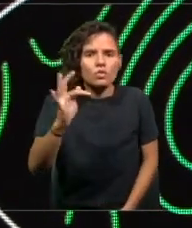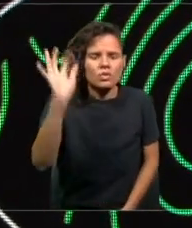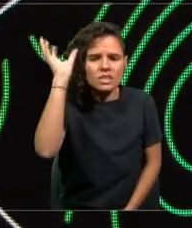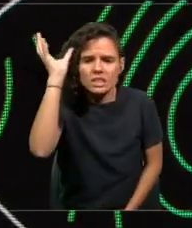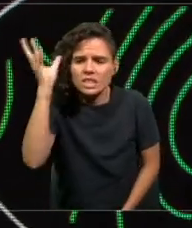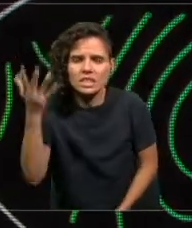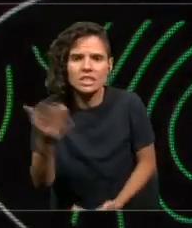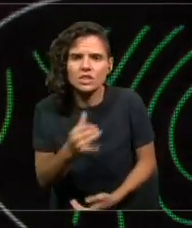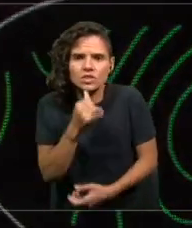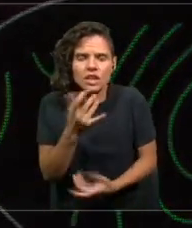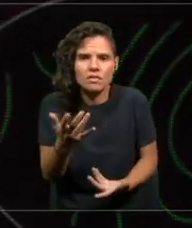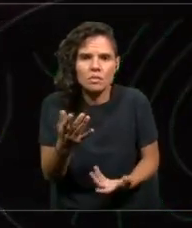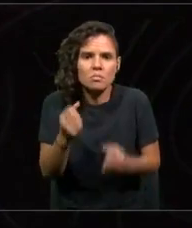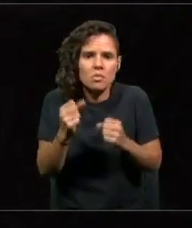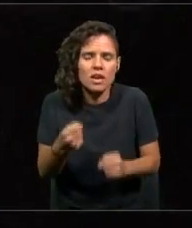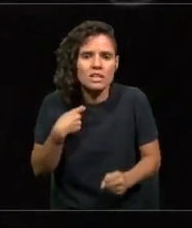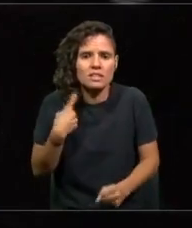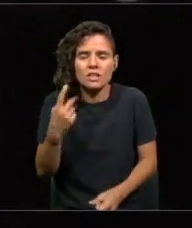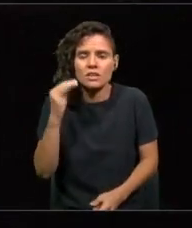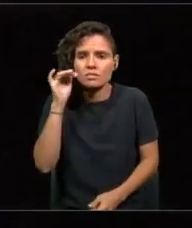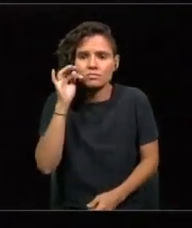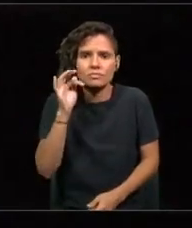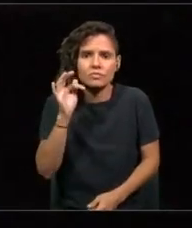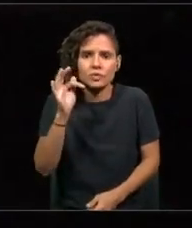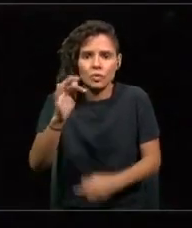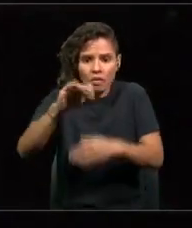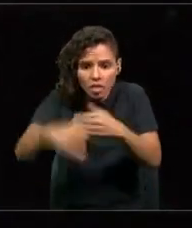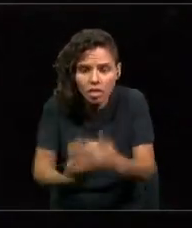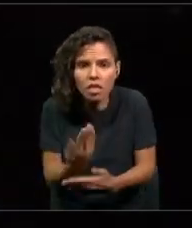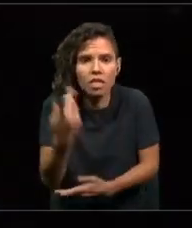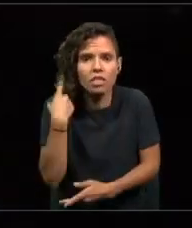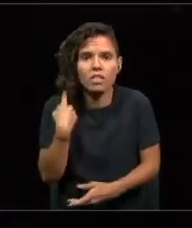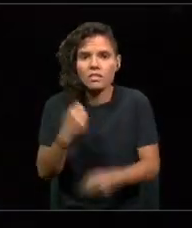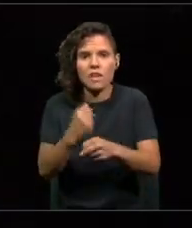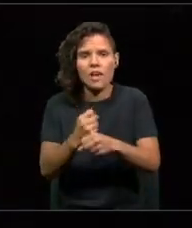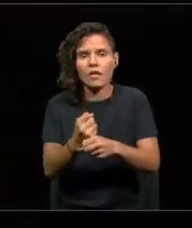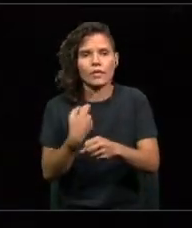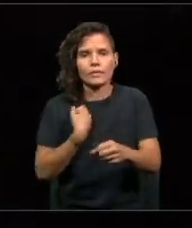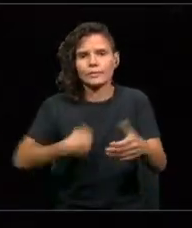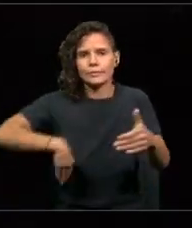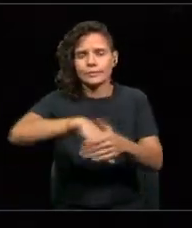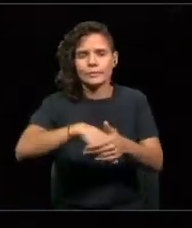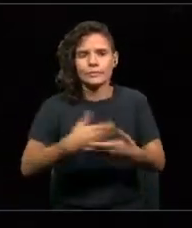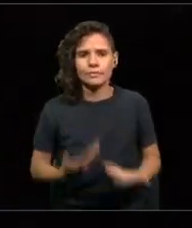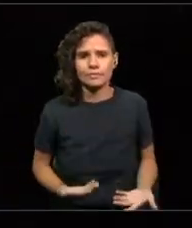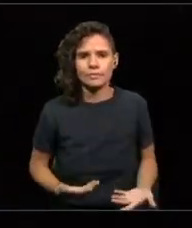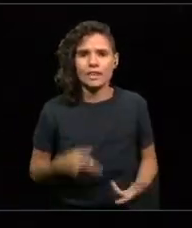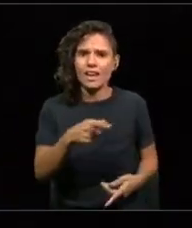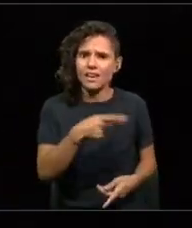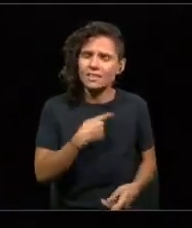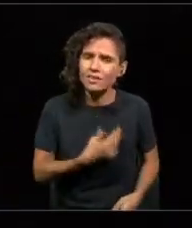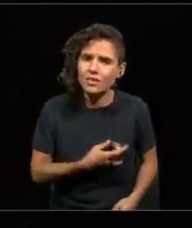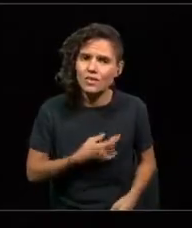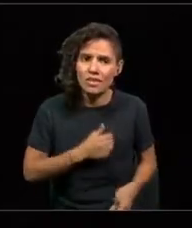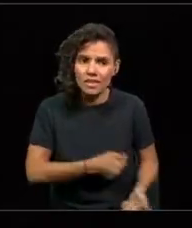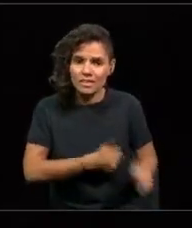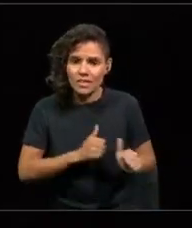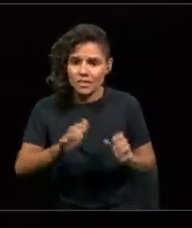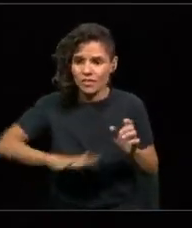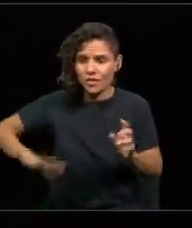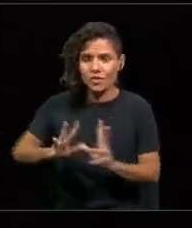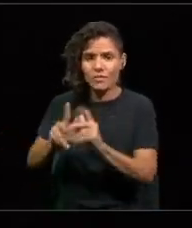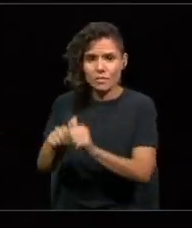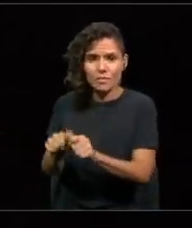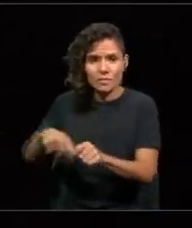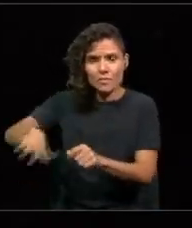mañana ya no tenga empleo. de ese dolor y de ese desafío al menos instituciones como las nuestras nos